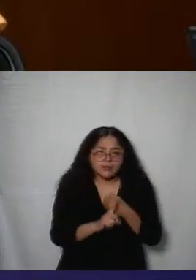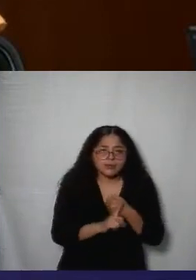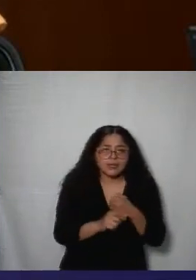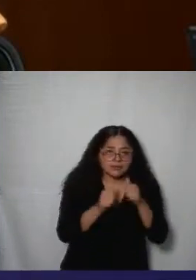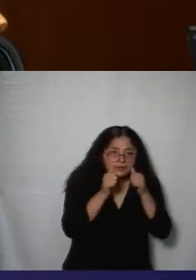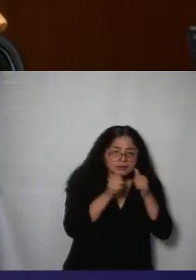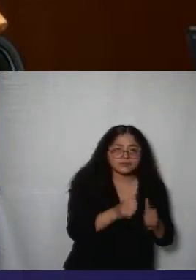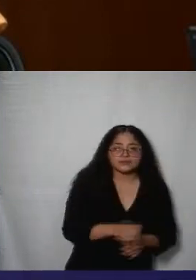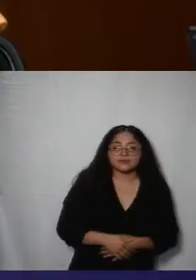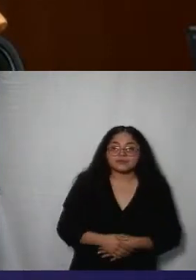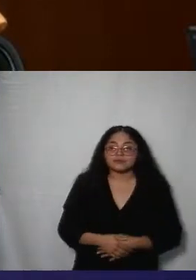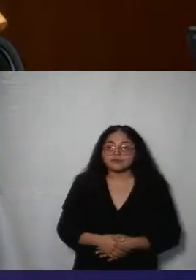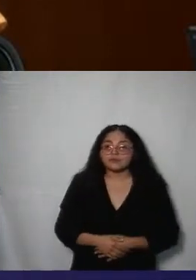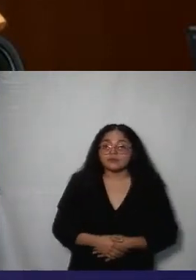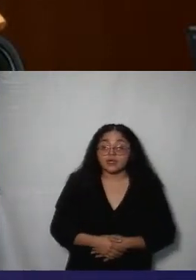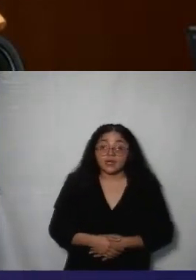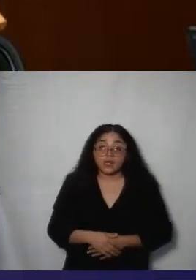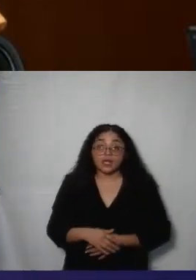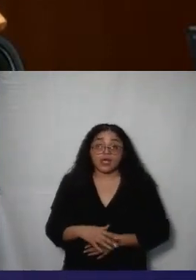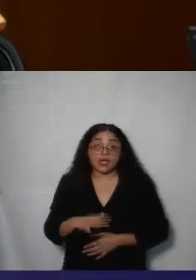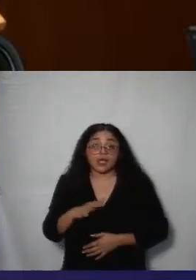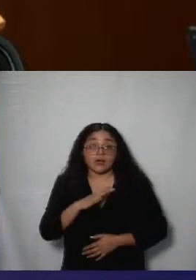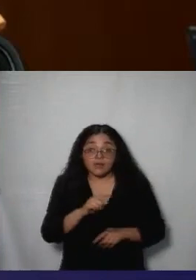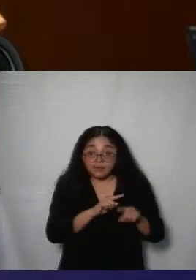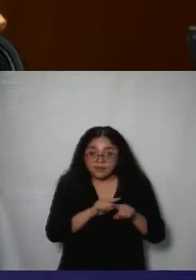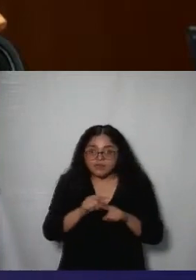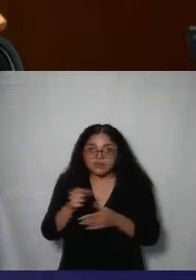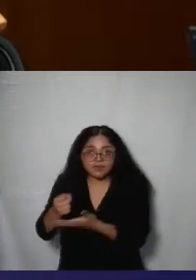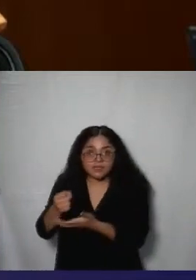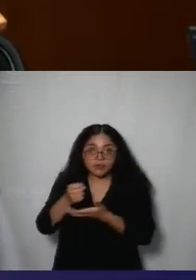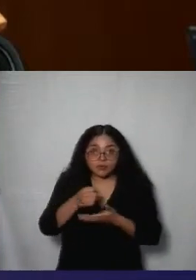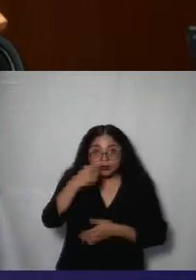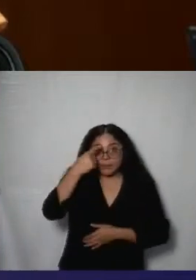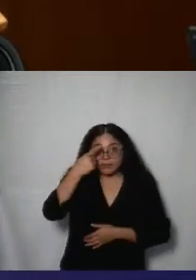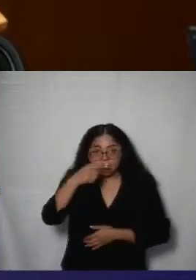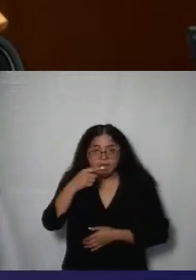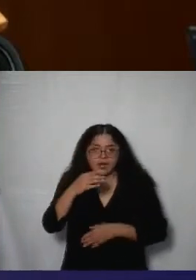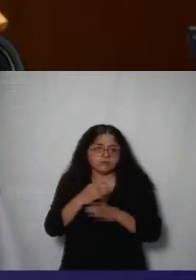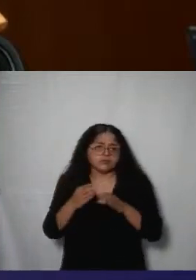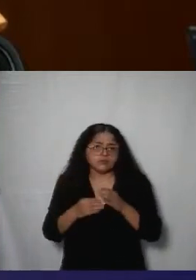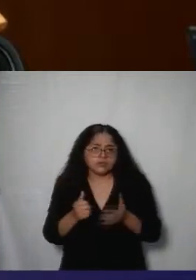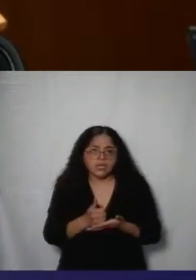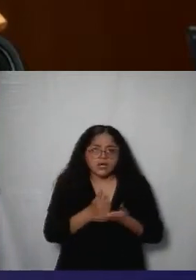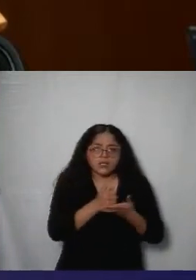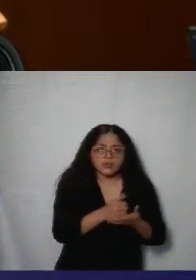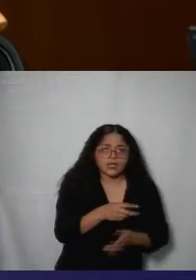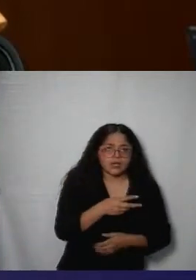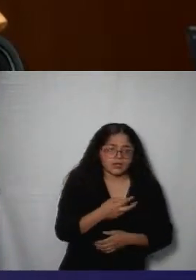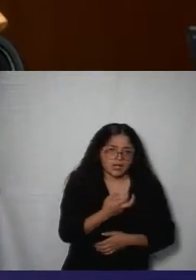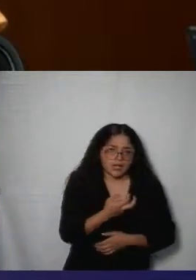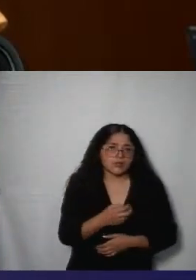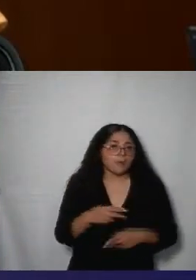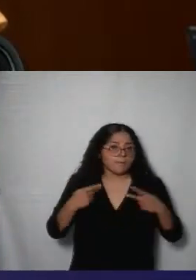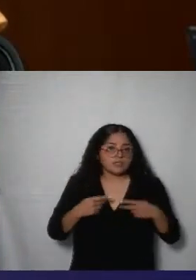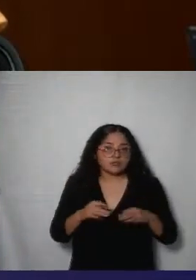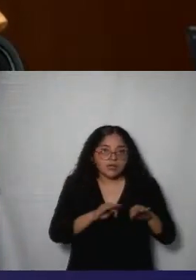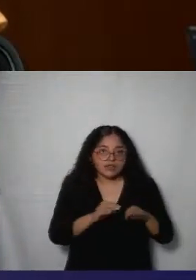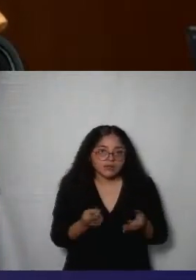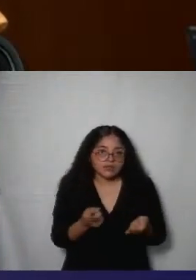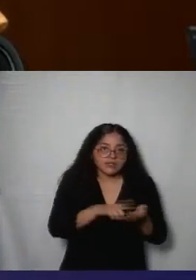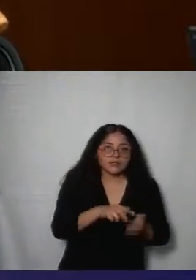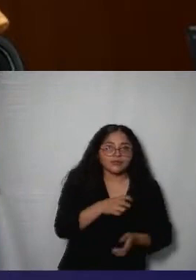y para lo cual destina un conjunto definido de recursos tanto materiales financieros humanos a través de